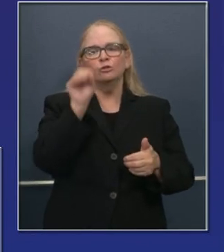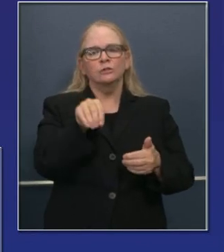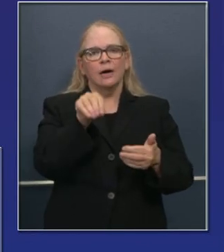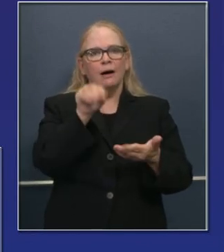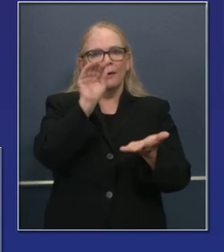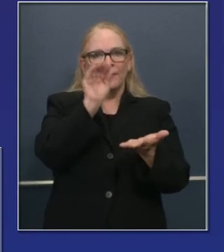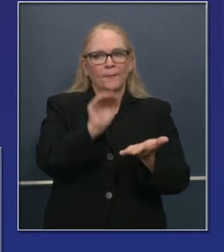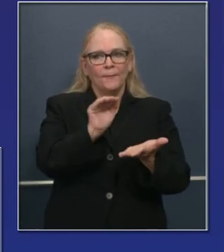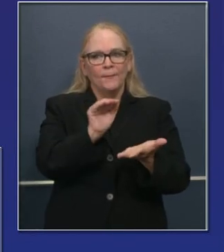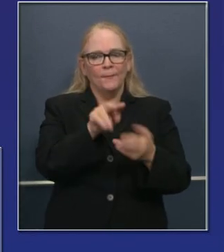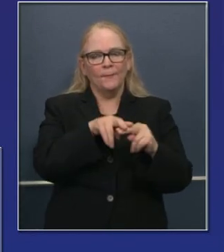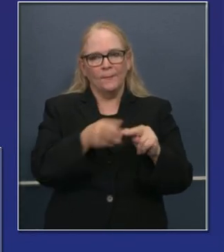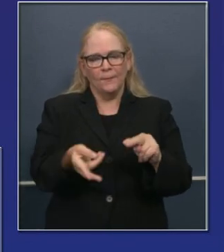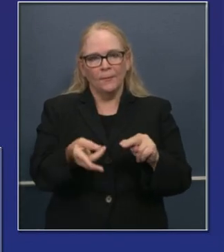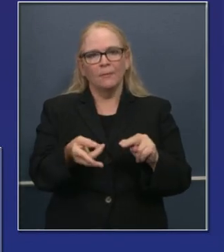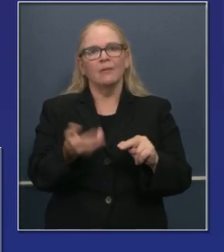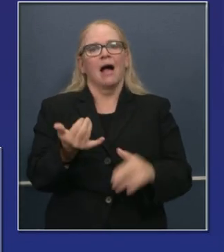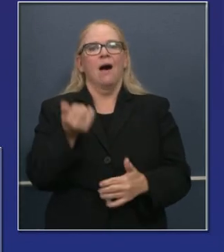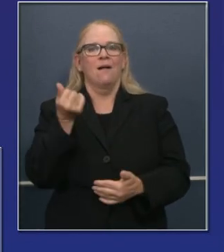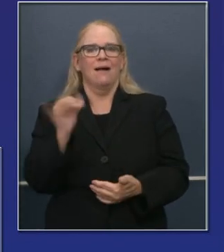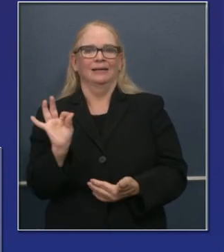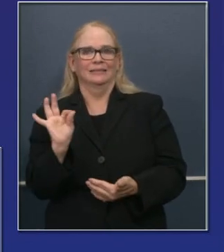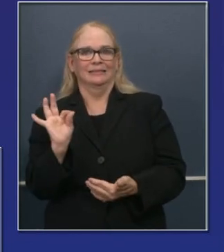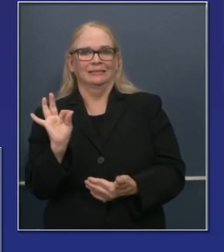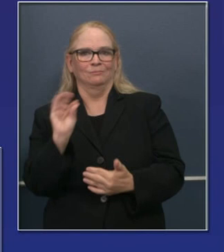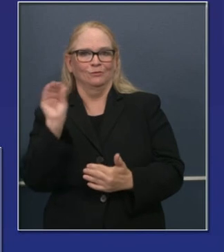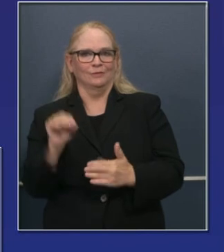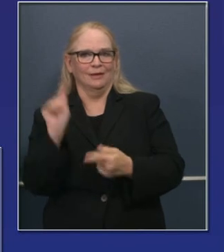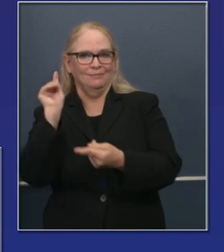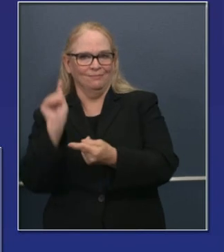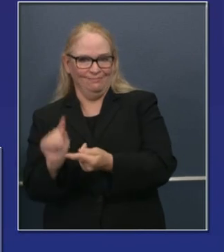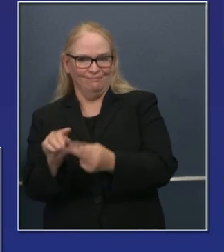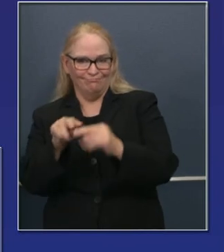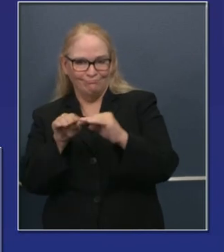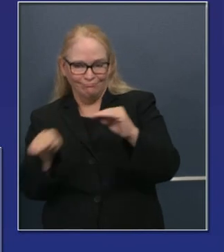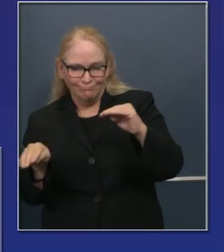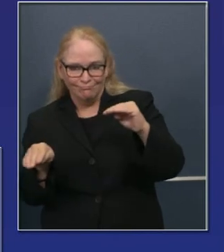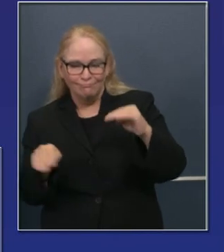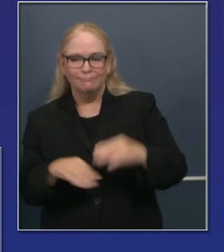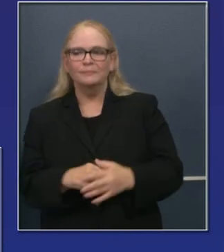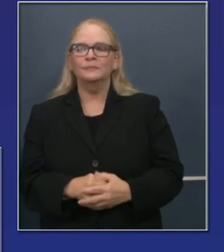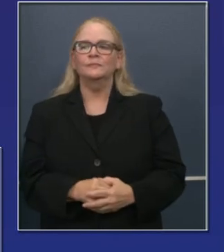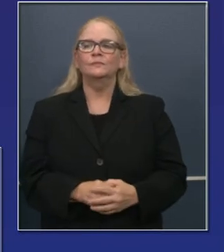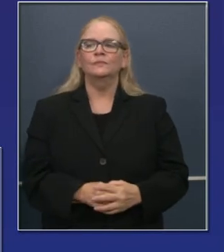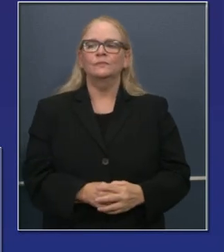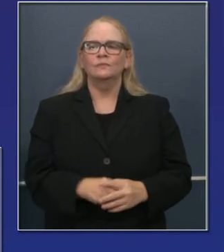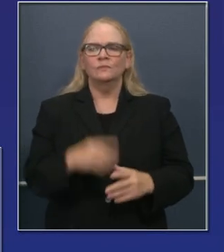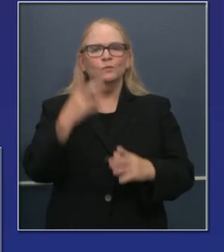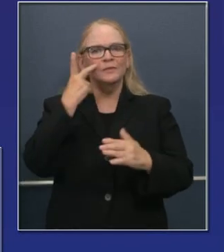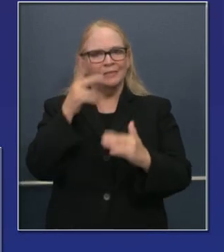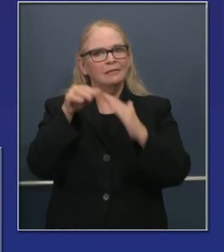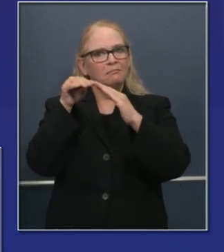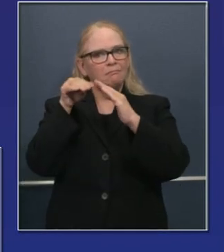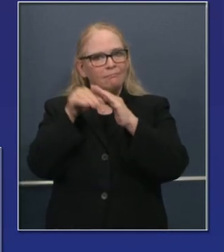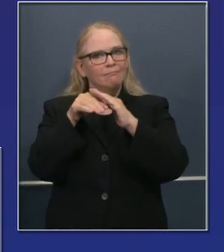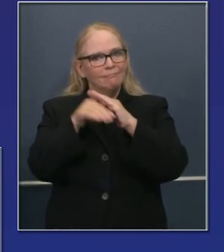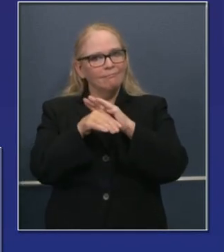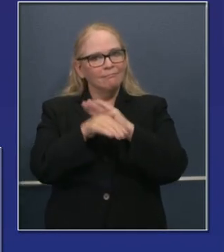10%. En los 14 días anteriores ahora 19%. Así que vemos una aceleración en la baja,